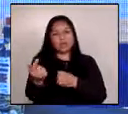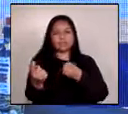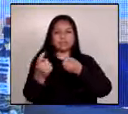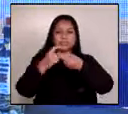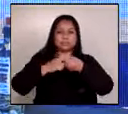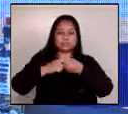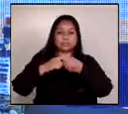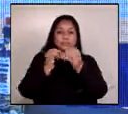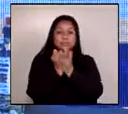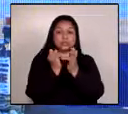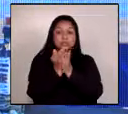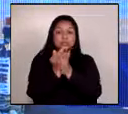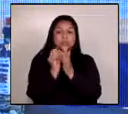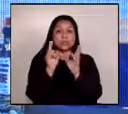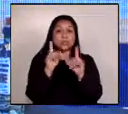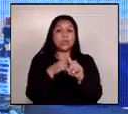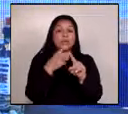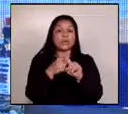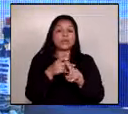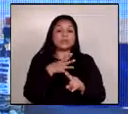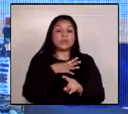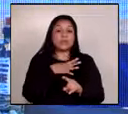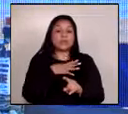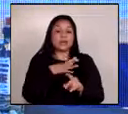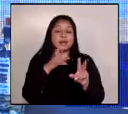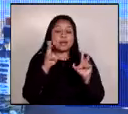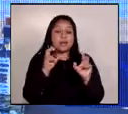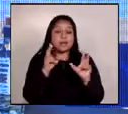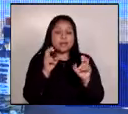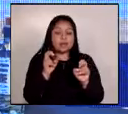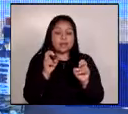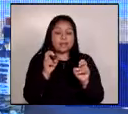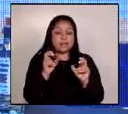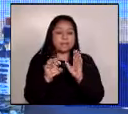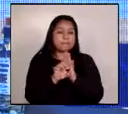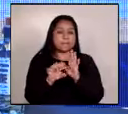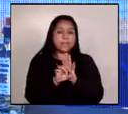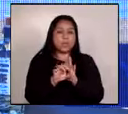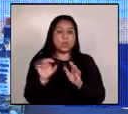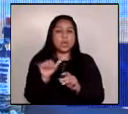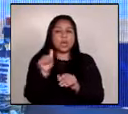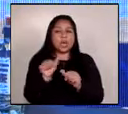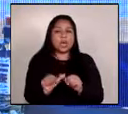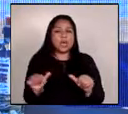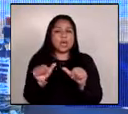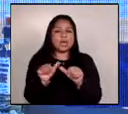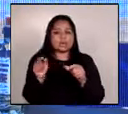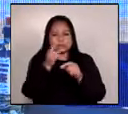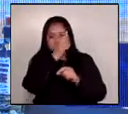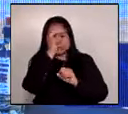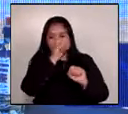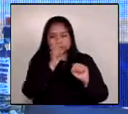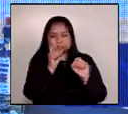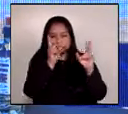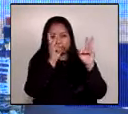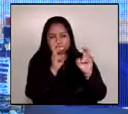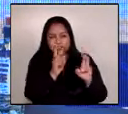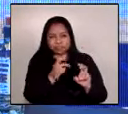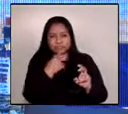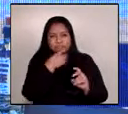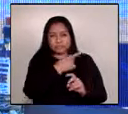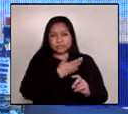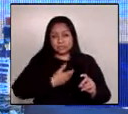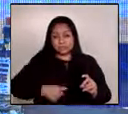cuando hayan temas que involucre alguna algún área de trabajo de cierta dependencia del